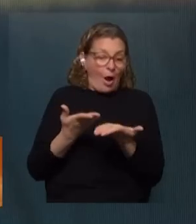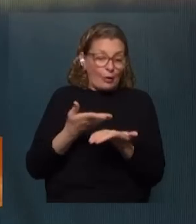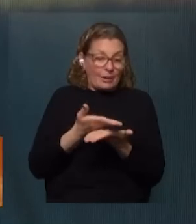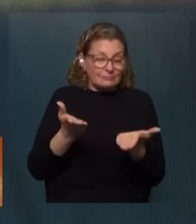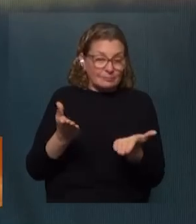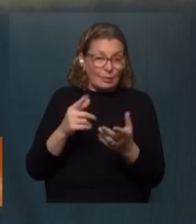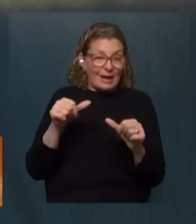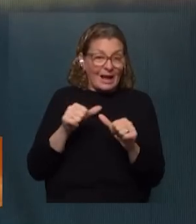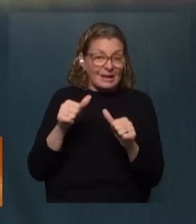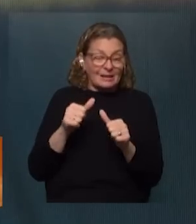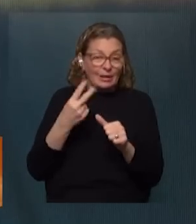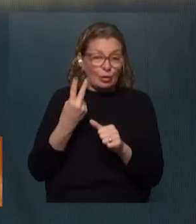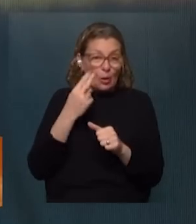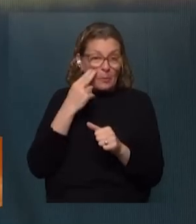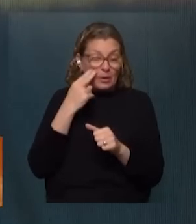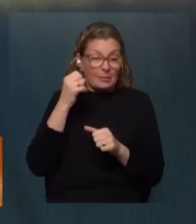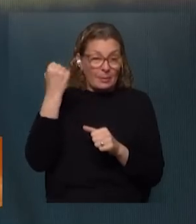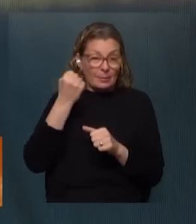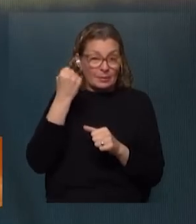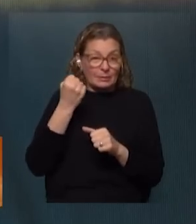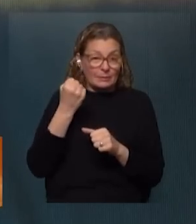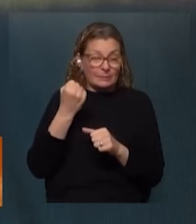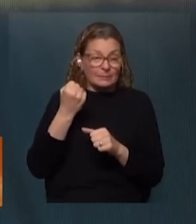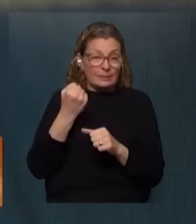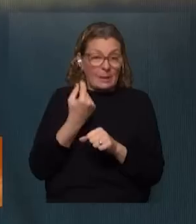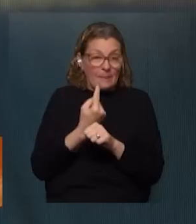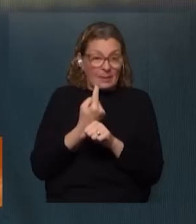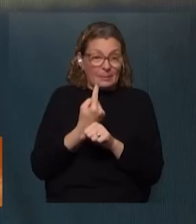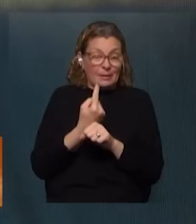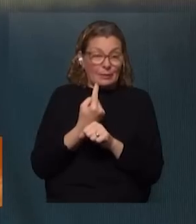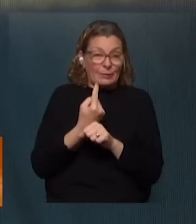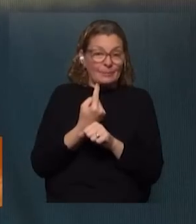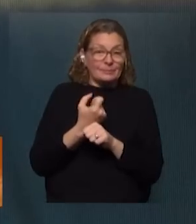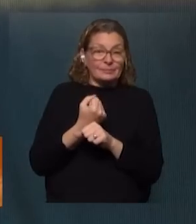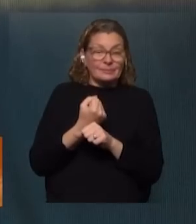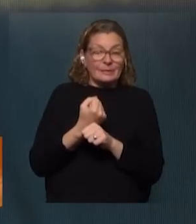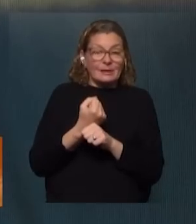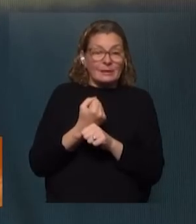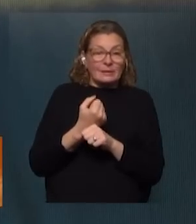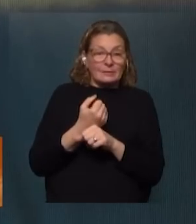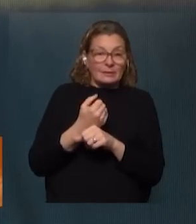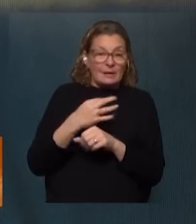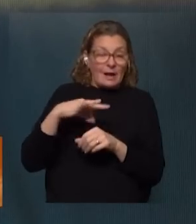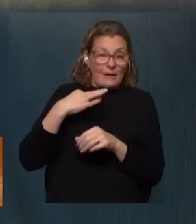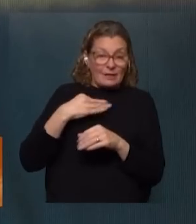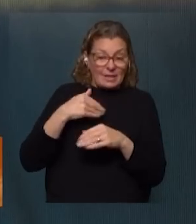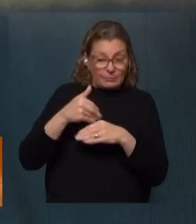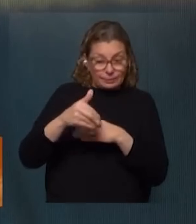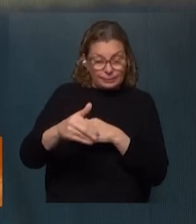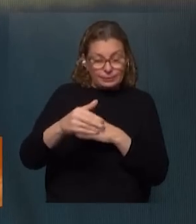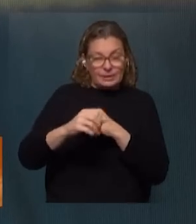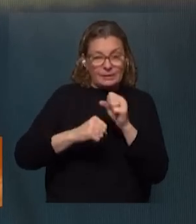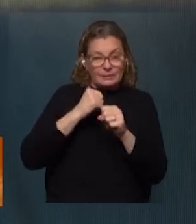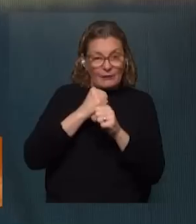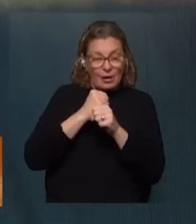porque genera dos problemas fundamentales para nosotros el primero es que alarga la vida laboral de la persona